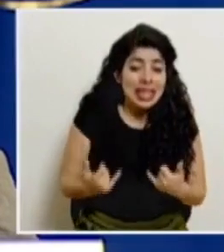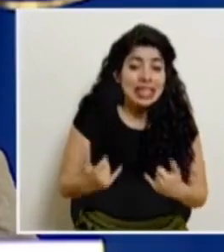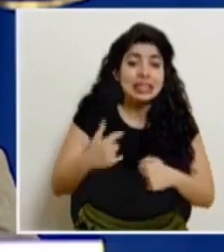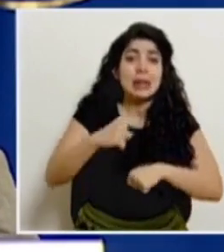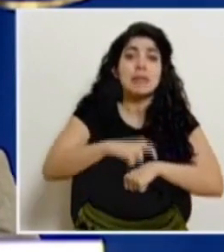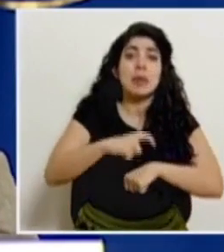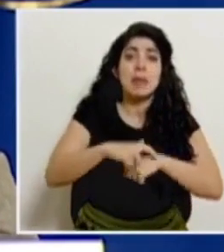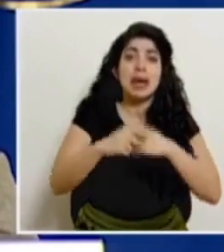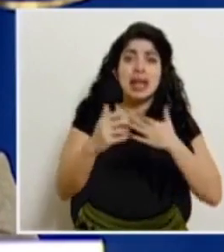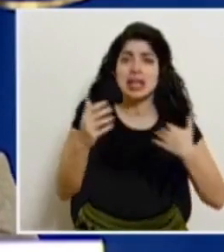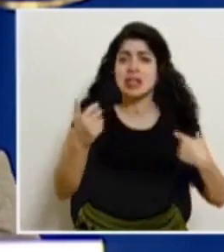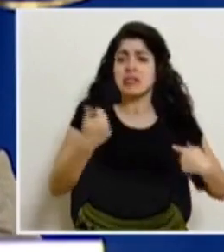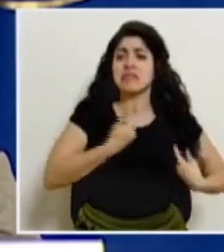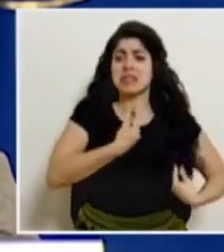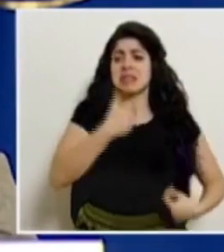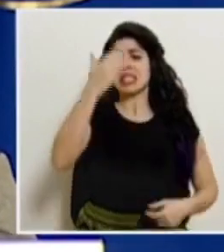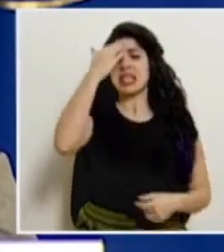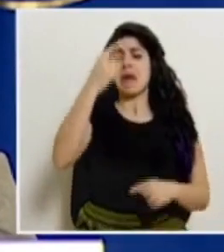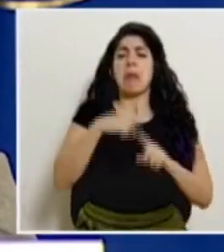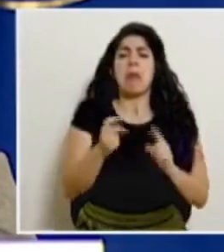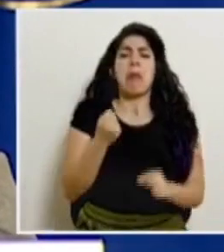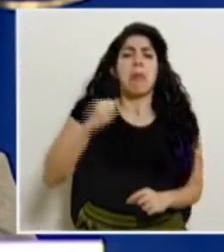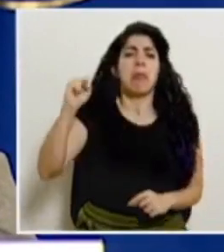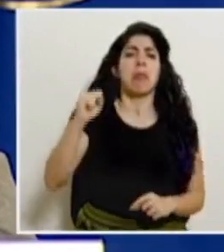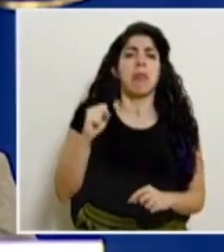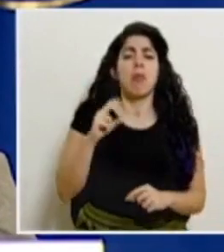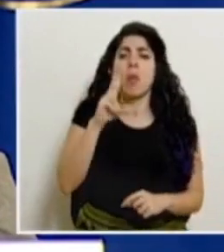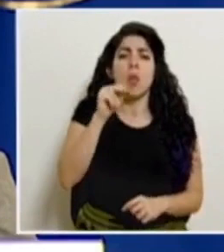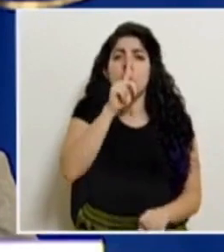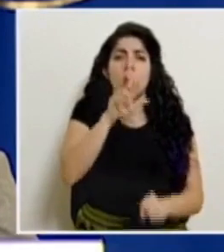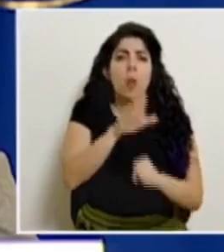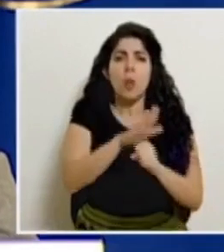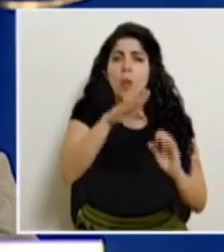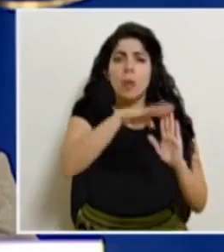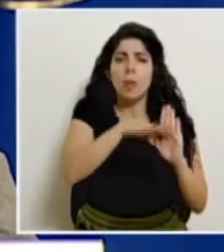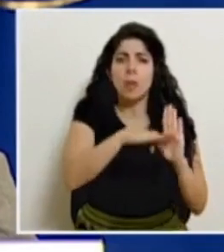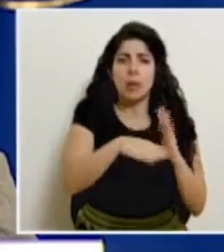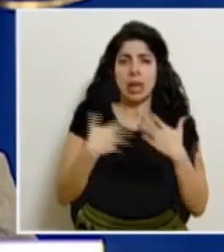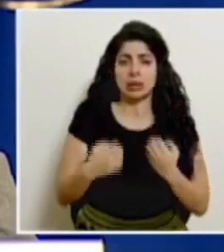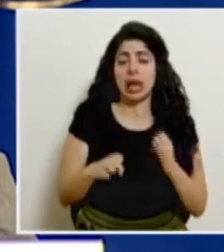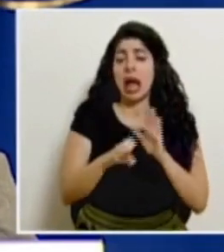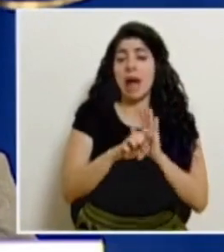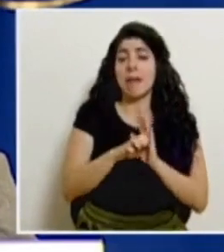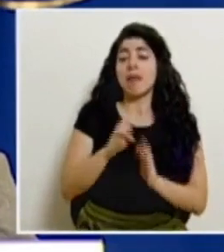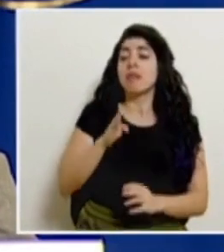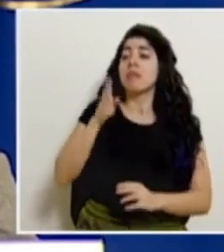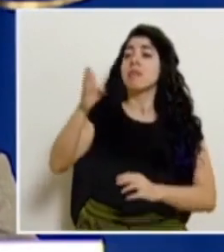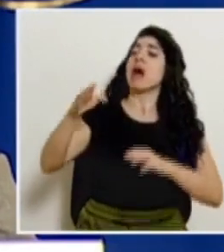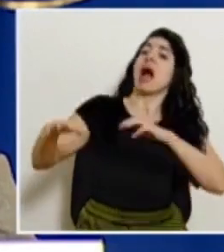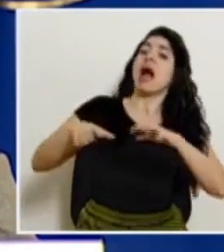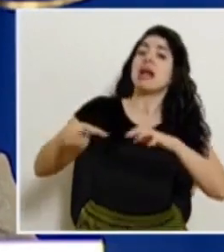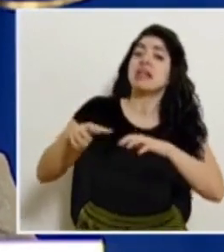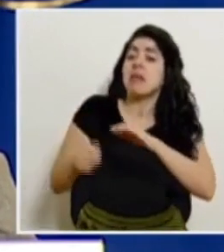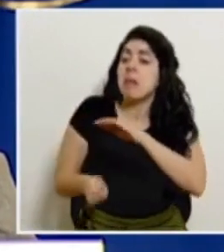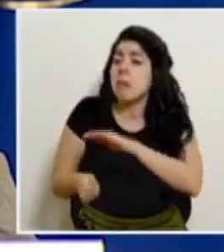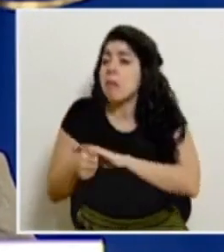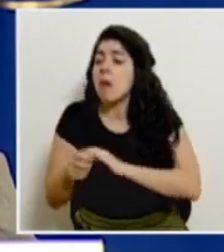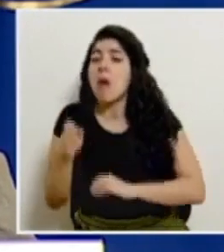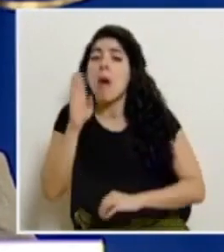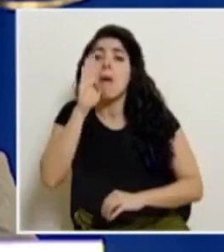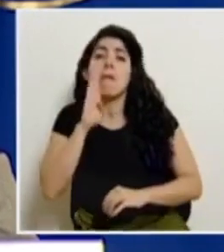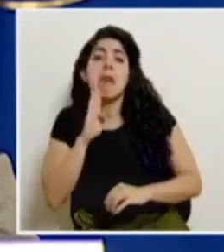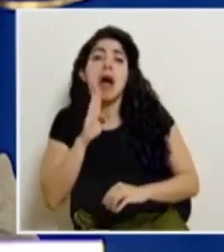conscientemente incumpliendo las medidas sanitarias. Ir a una actividad clandestina, a un bar